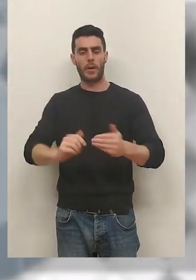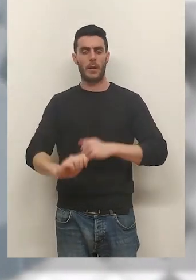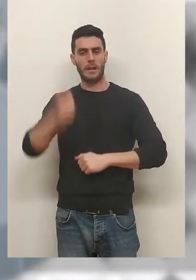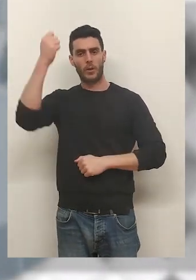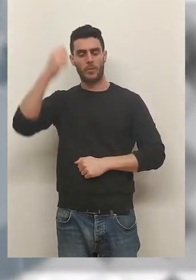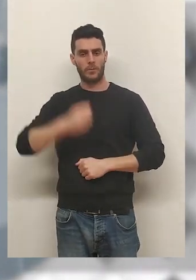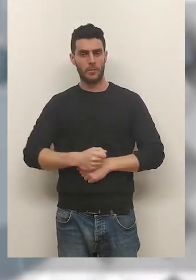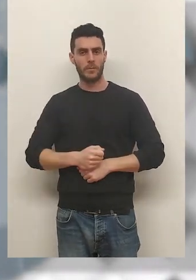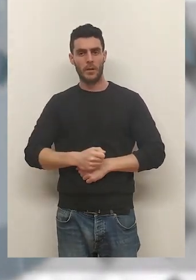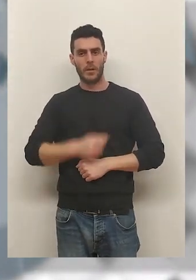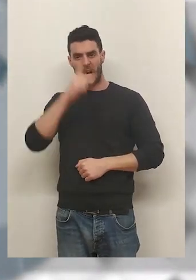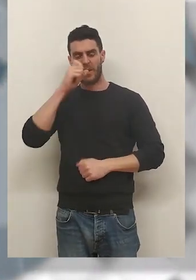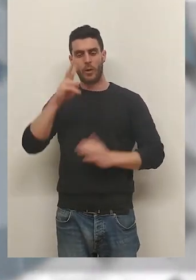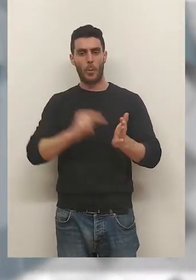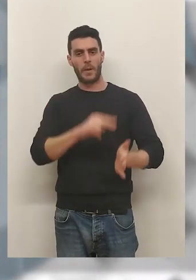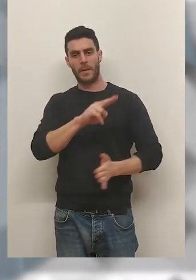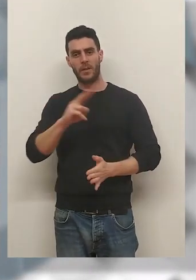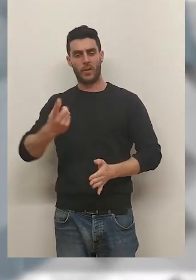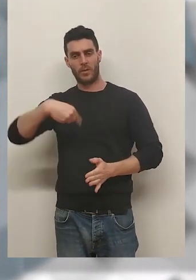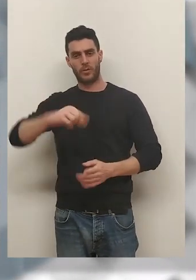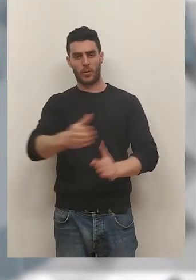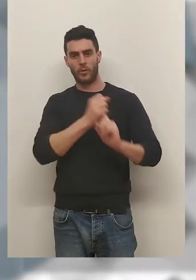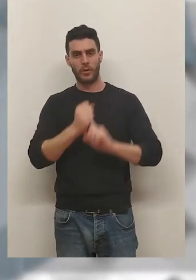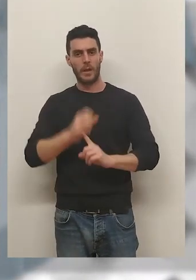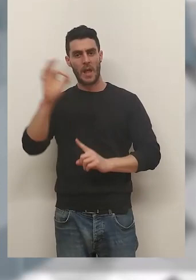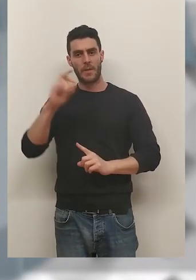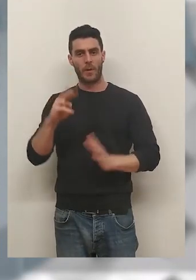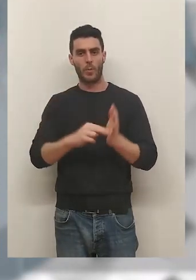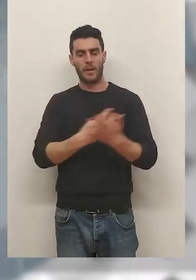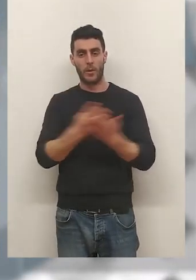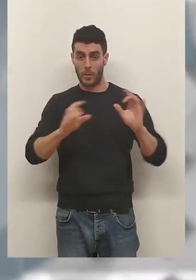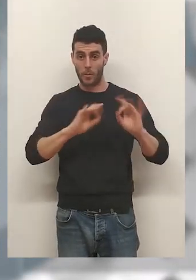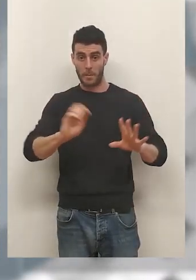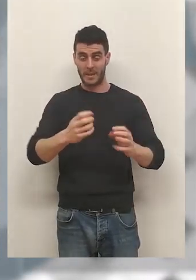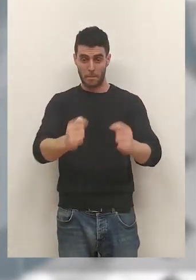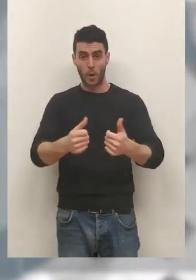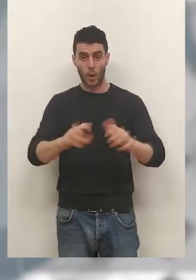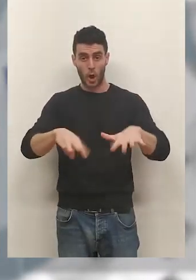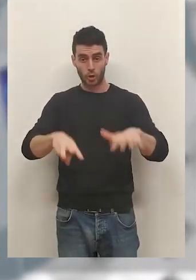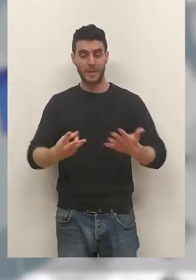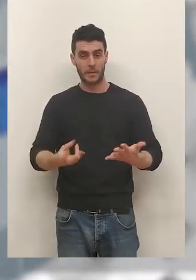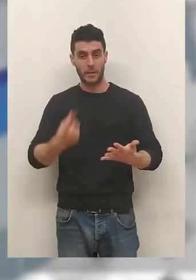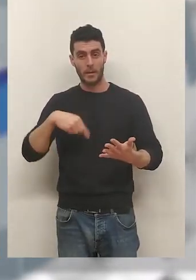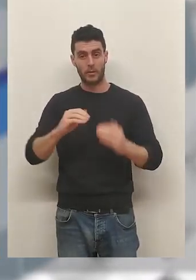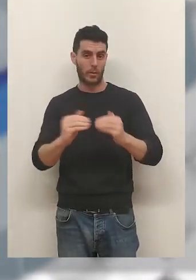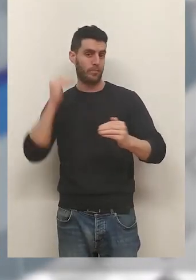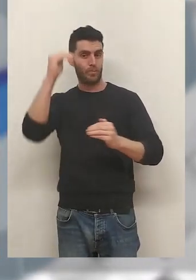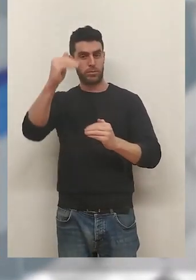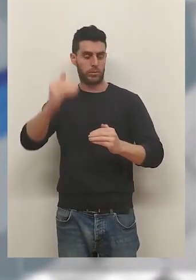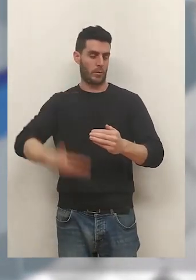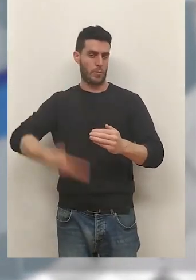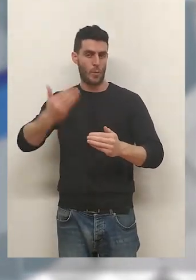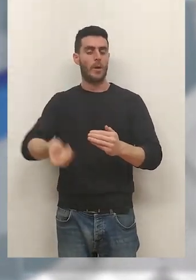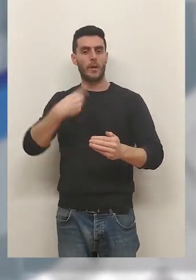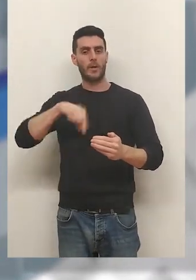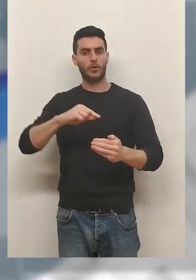éxito el que en el año 2022 hayamos llegado a las cifras de 2019. En pocos meses, en ocho meses, hemos dado un salto tremendo y